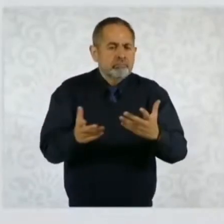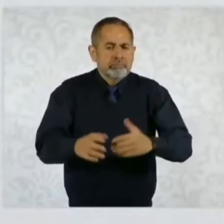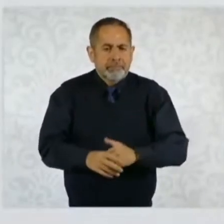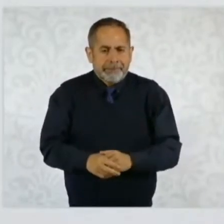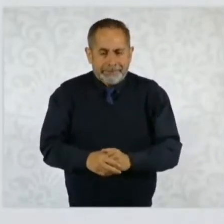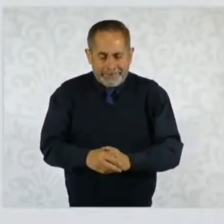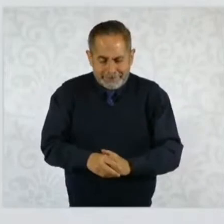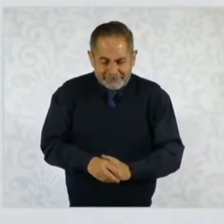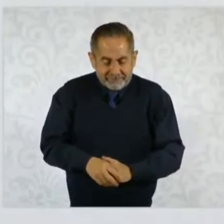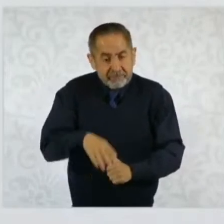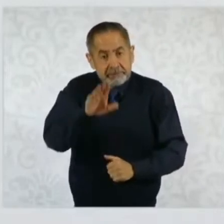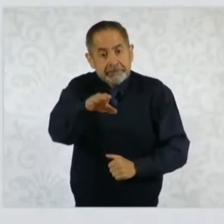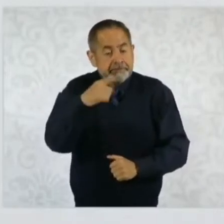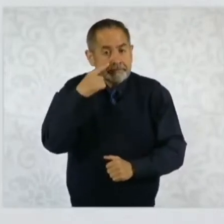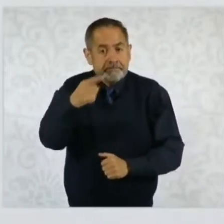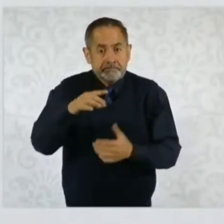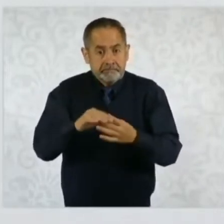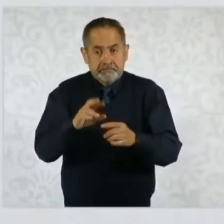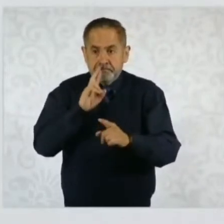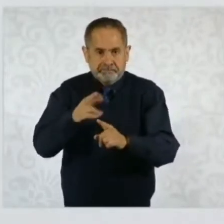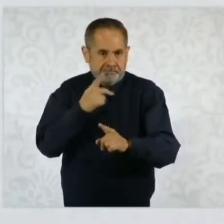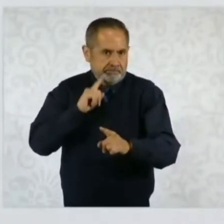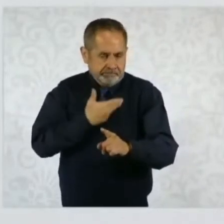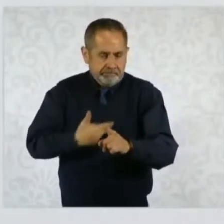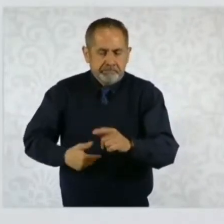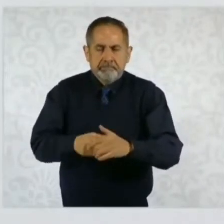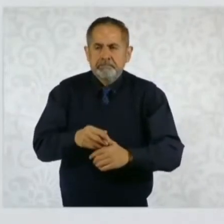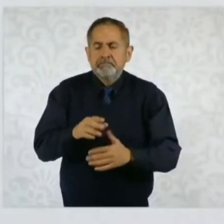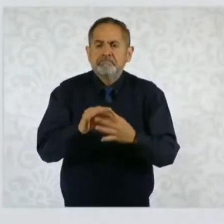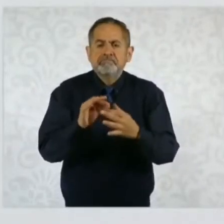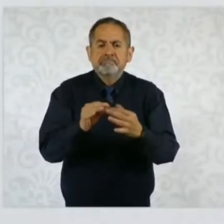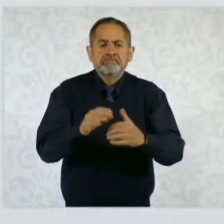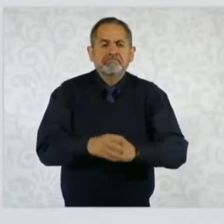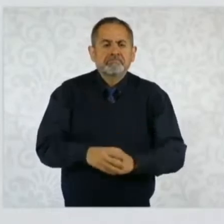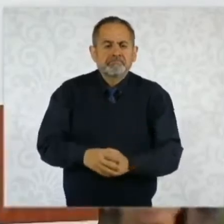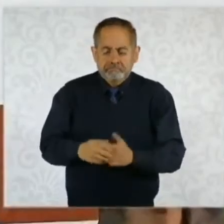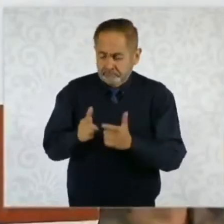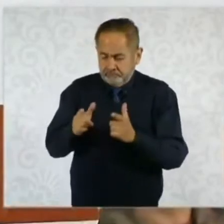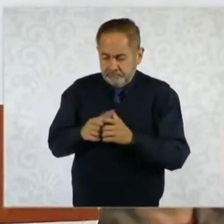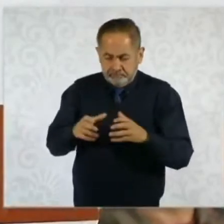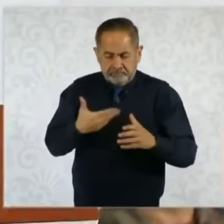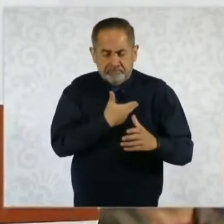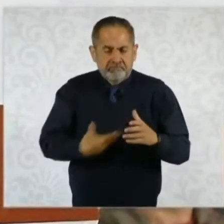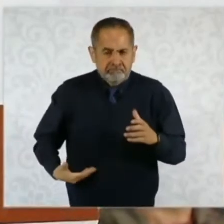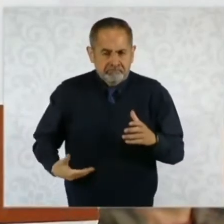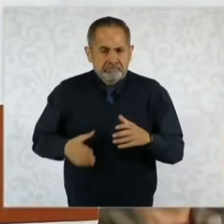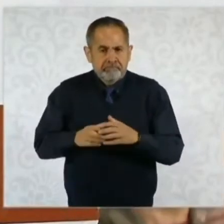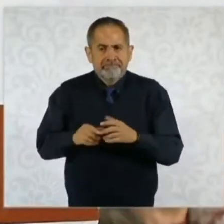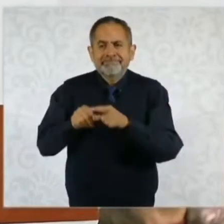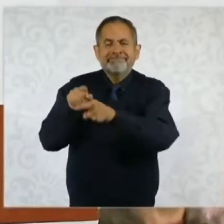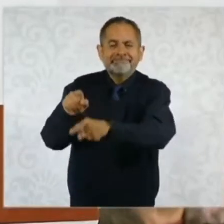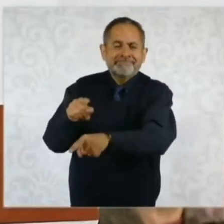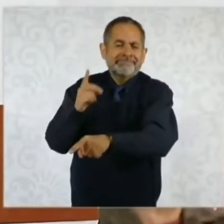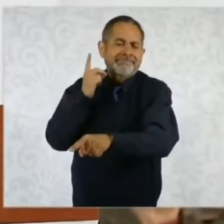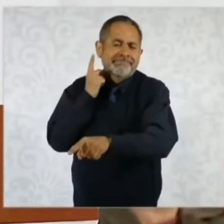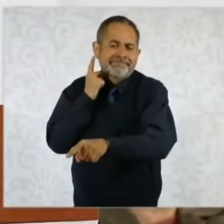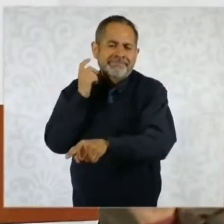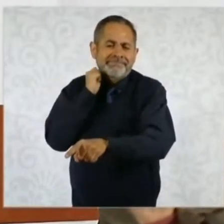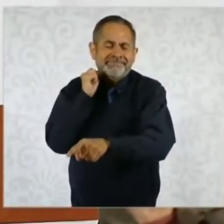El Ejecutivo, digamos, en el Legislativo es distinta la